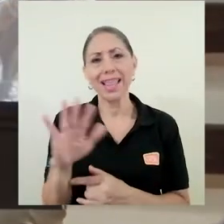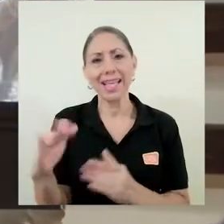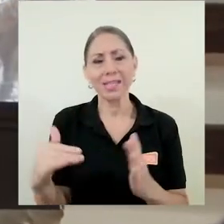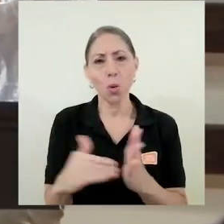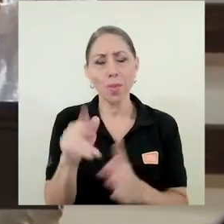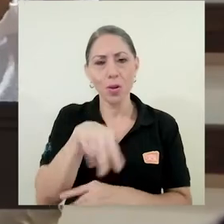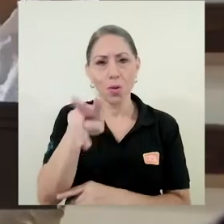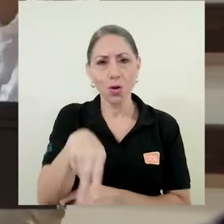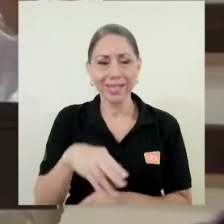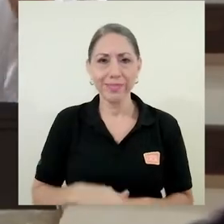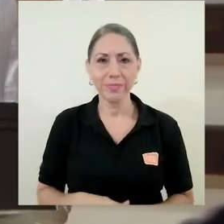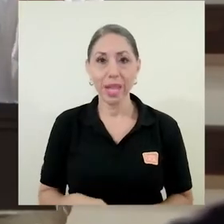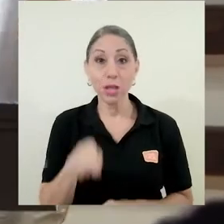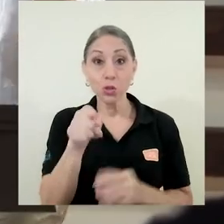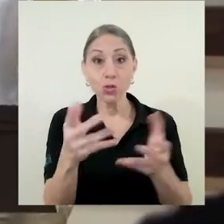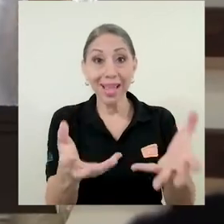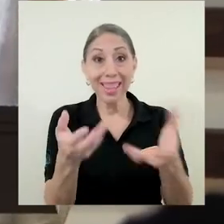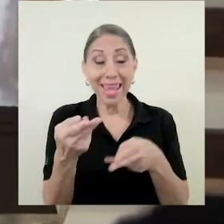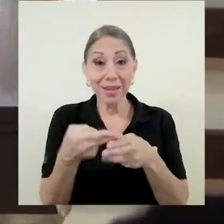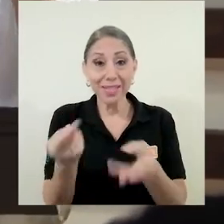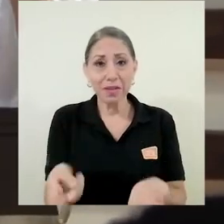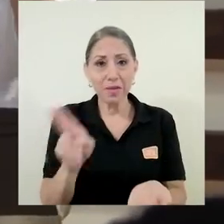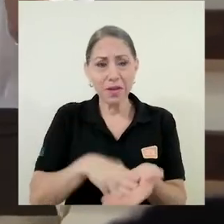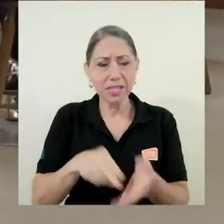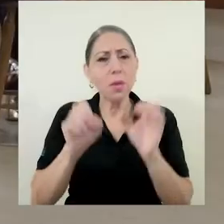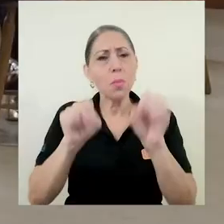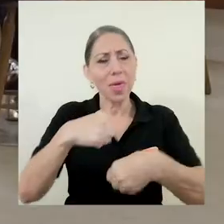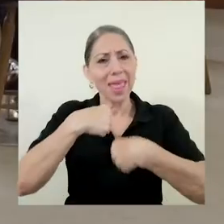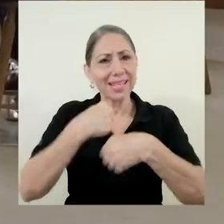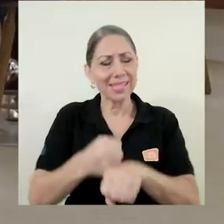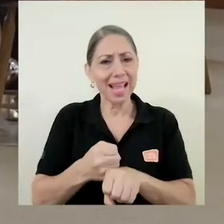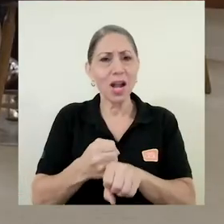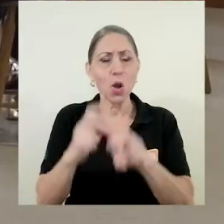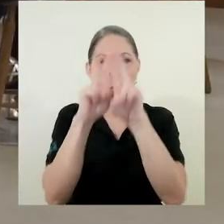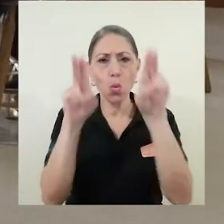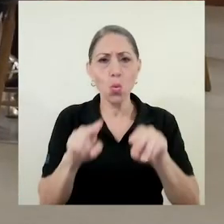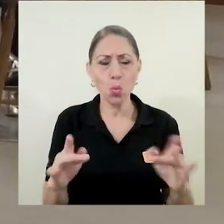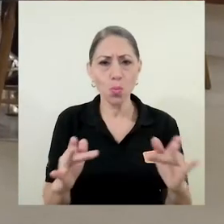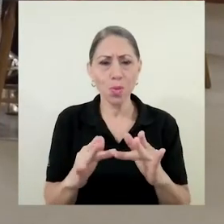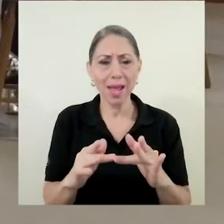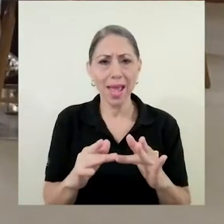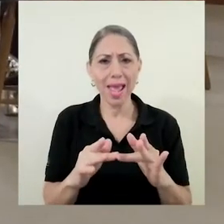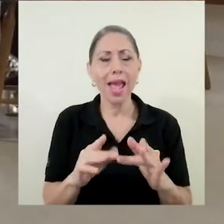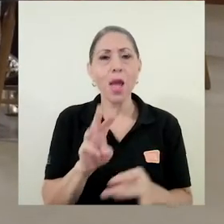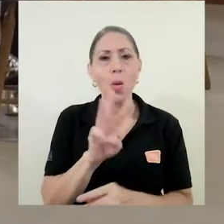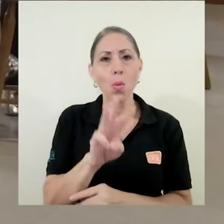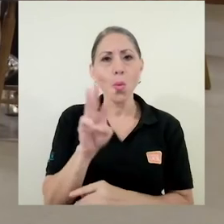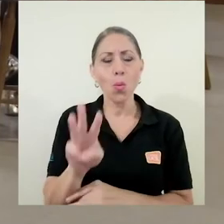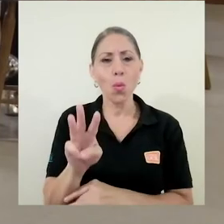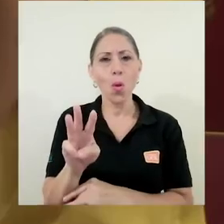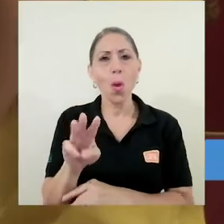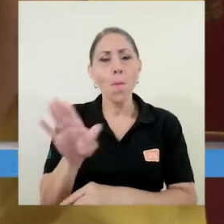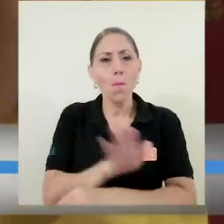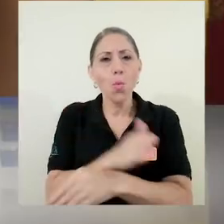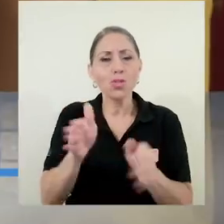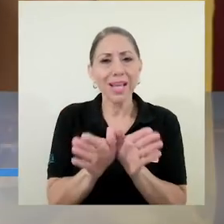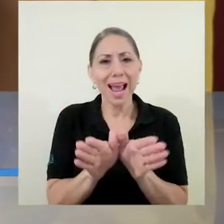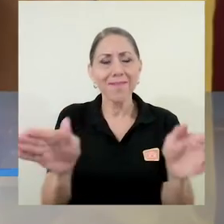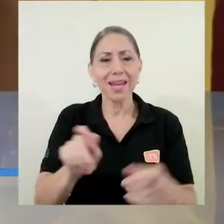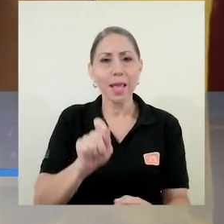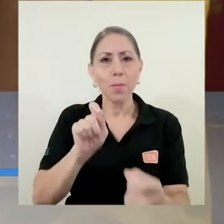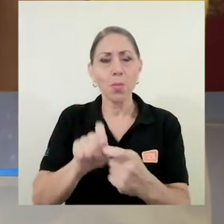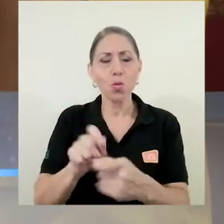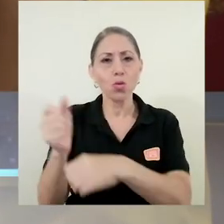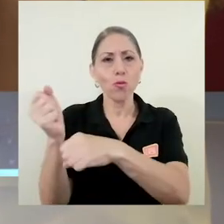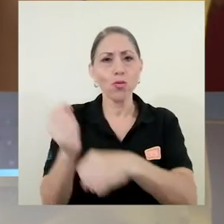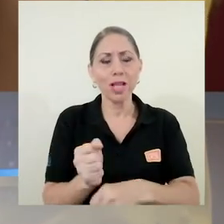75.000 colones. Si usted desea inscribirse puede hacerlo digitalmente a través de la página musicaabierta